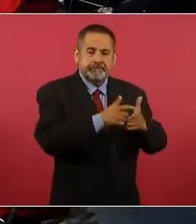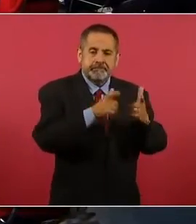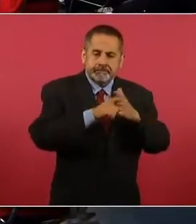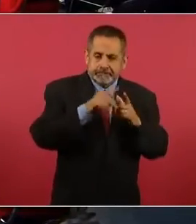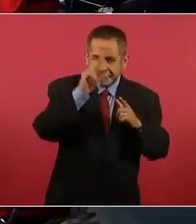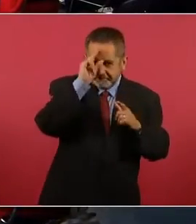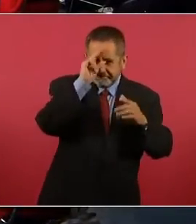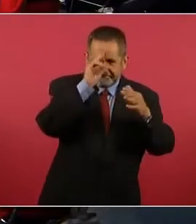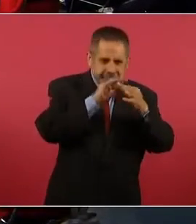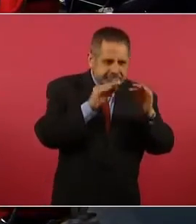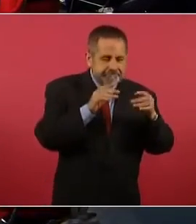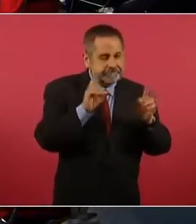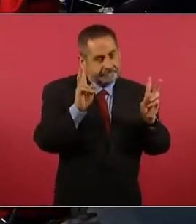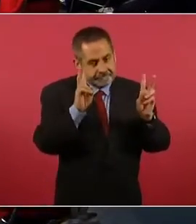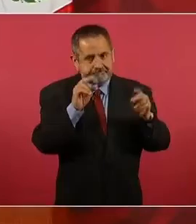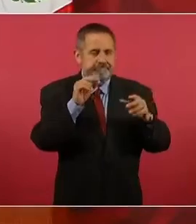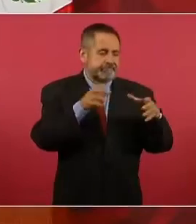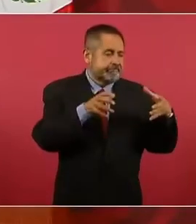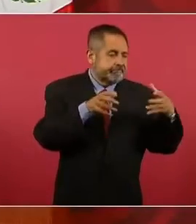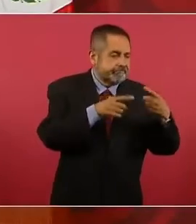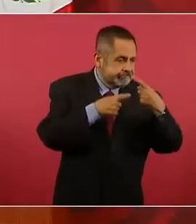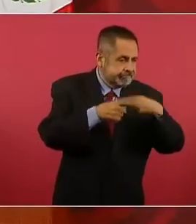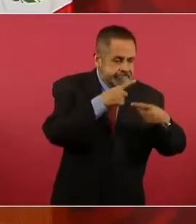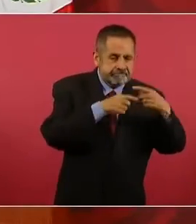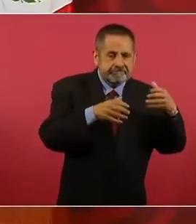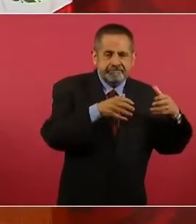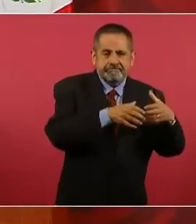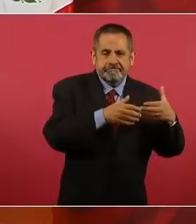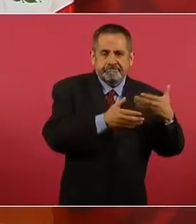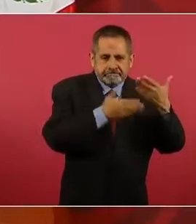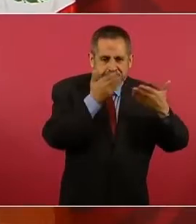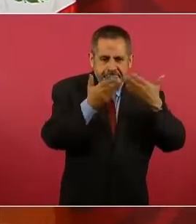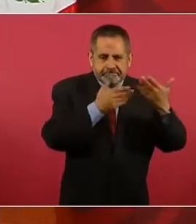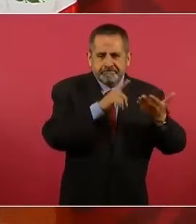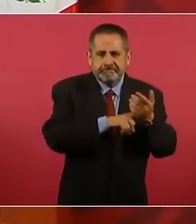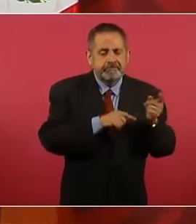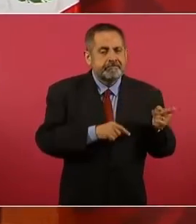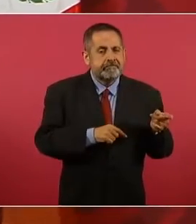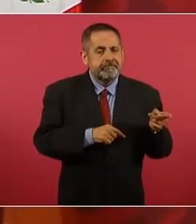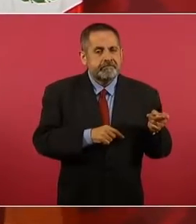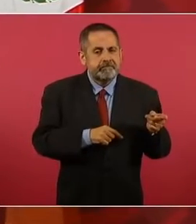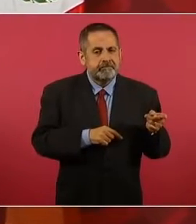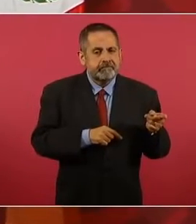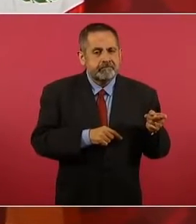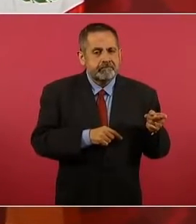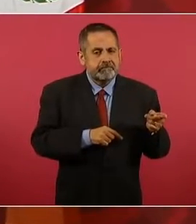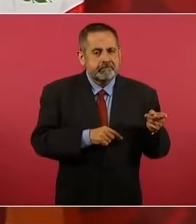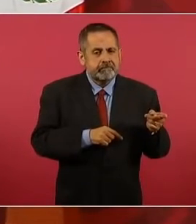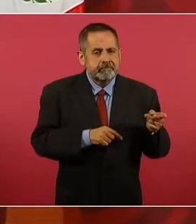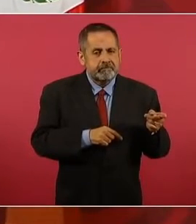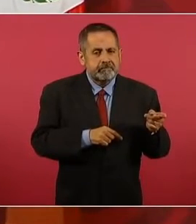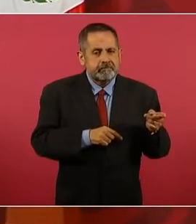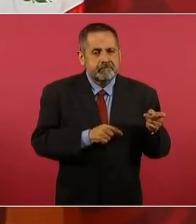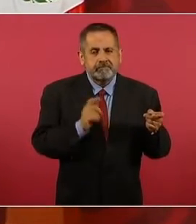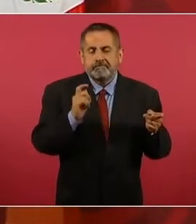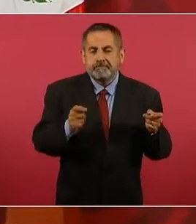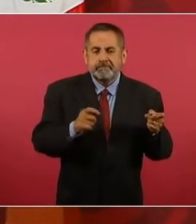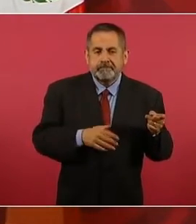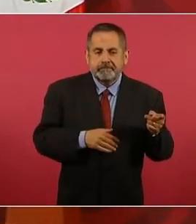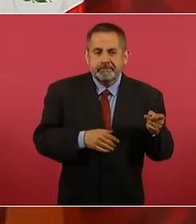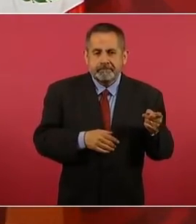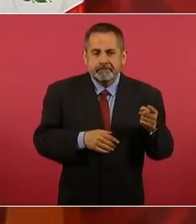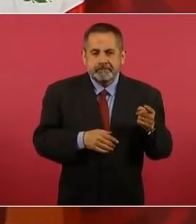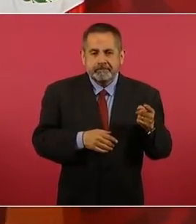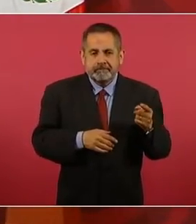no resisten las